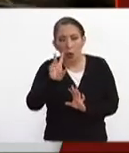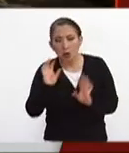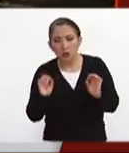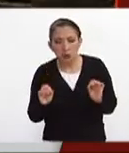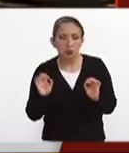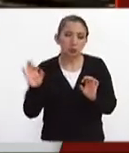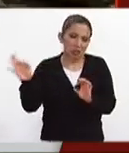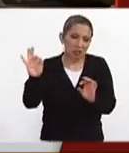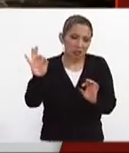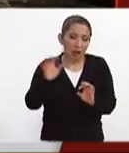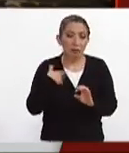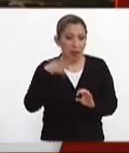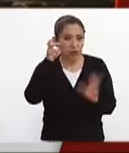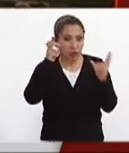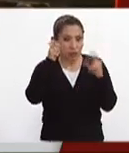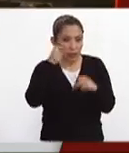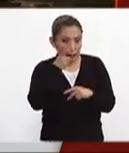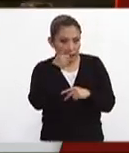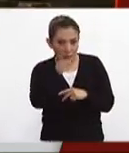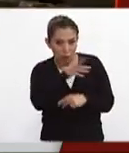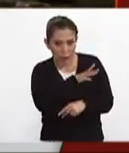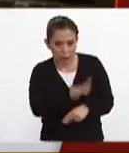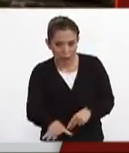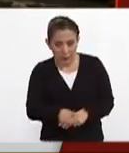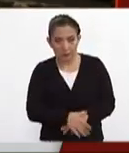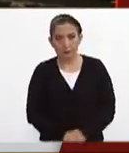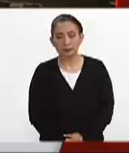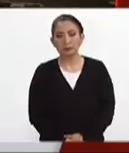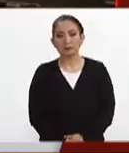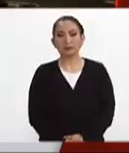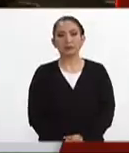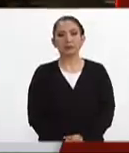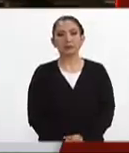y vamos a escuchar lo que nos dijo el general brigadier